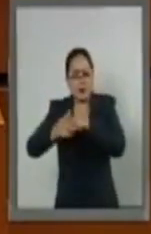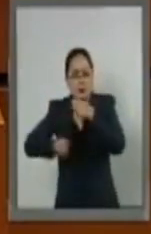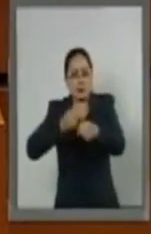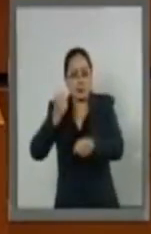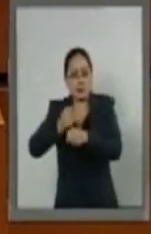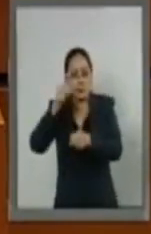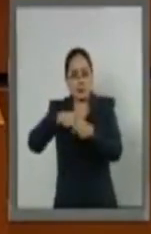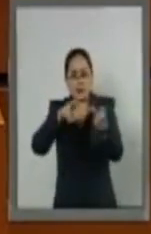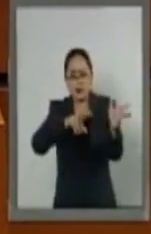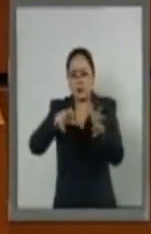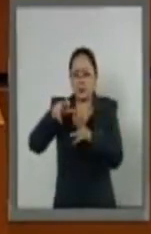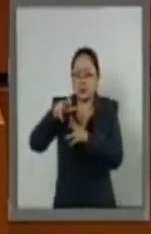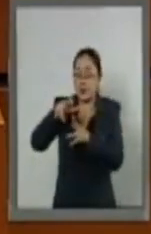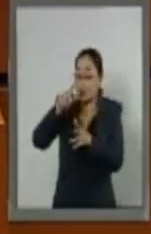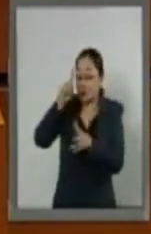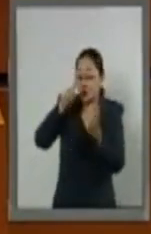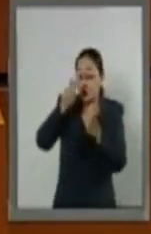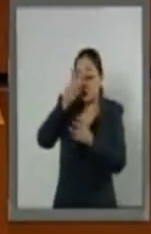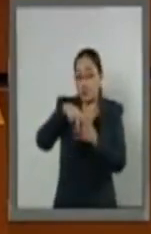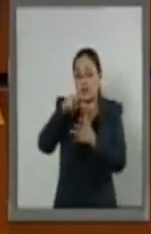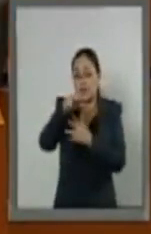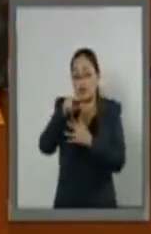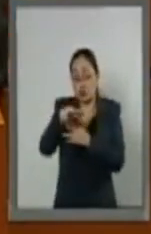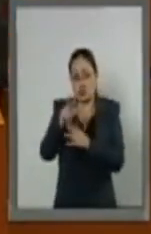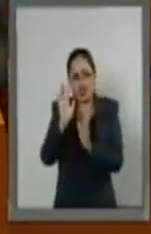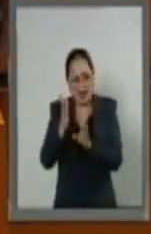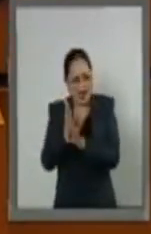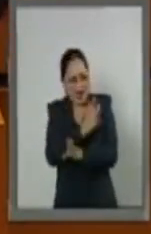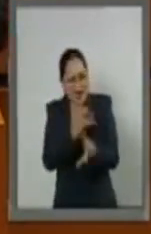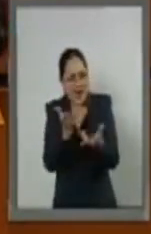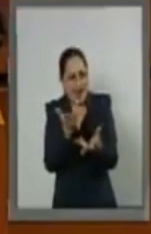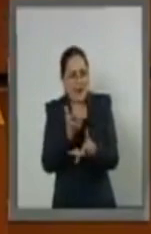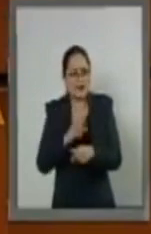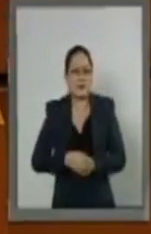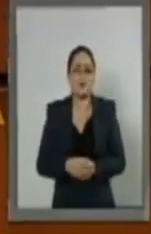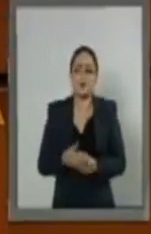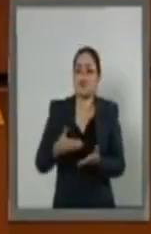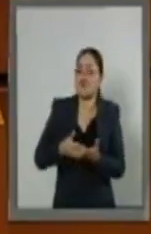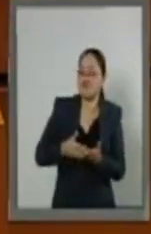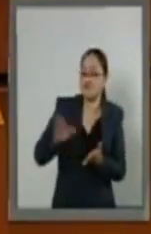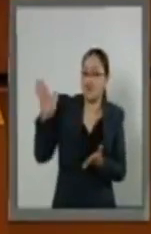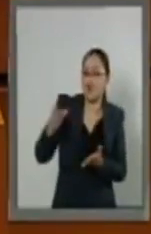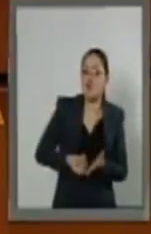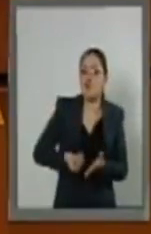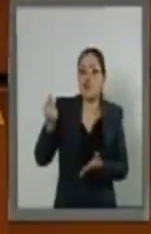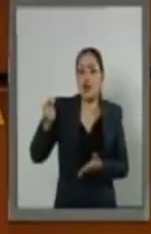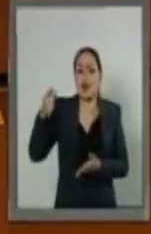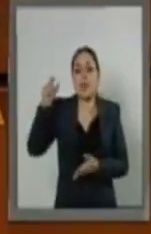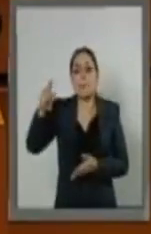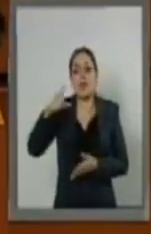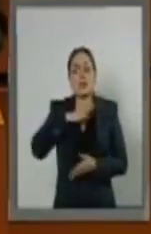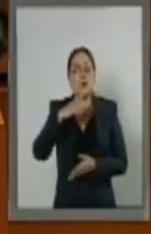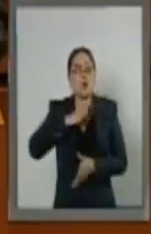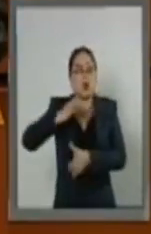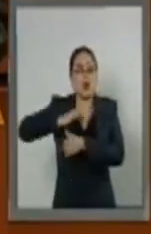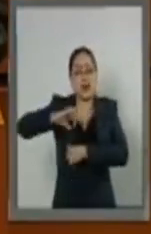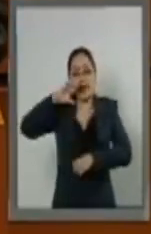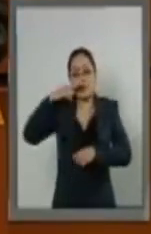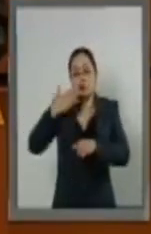ya se dio con el despido inconstitucional del